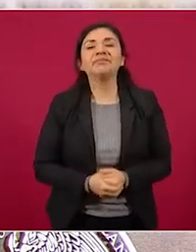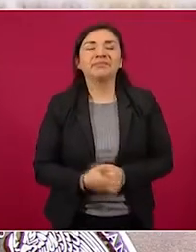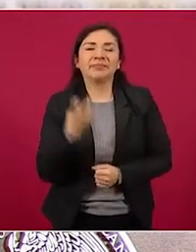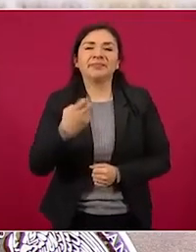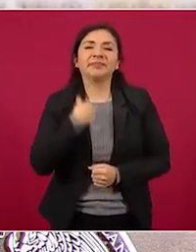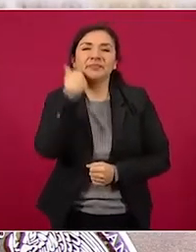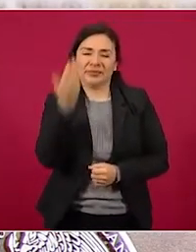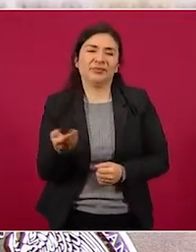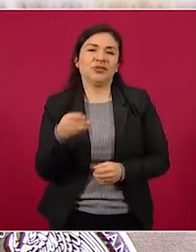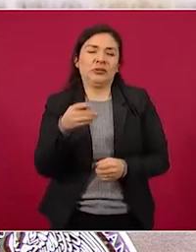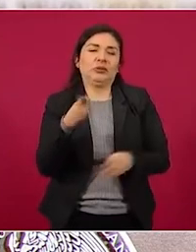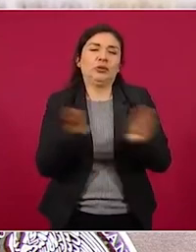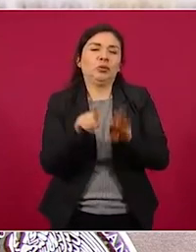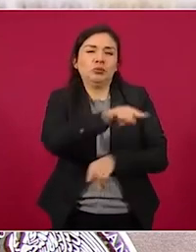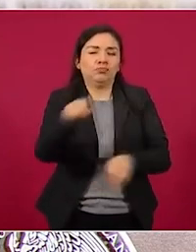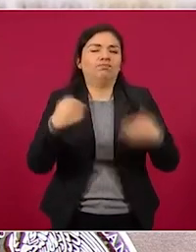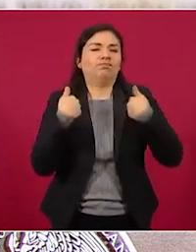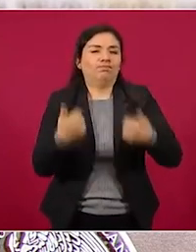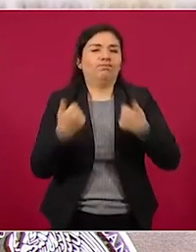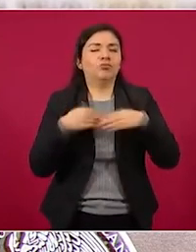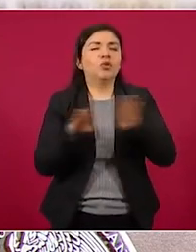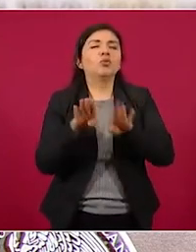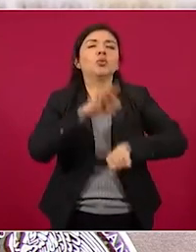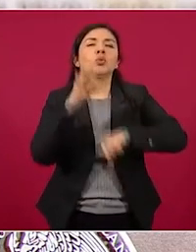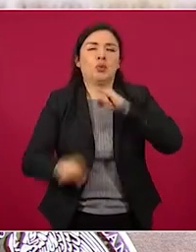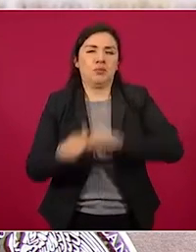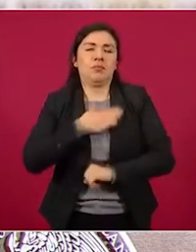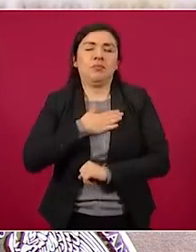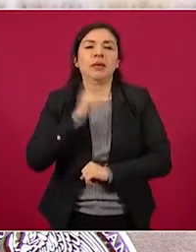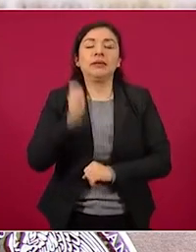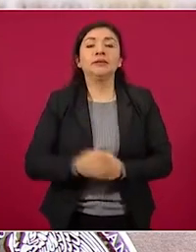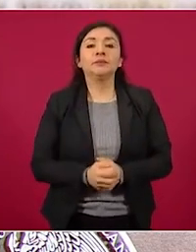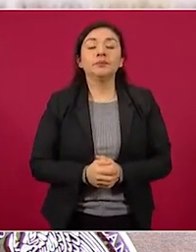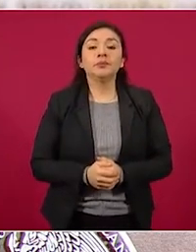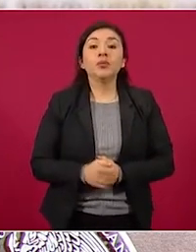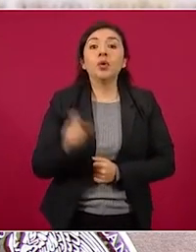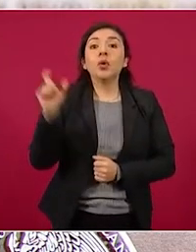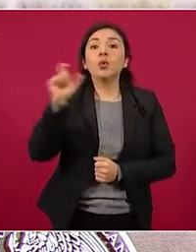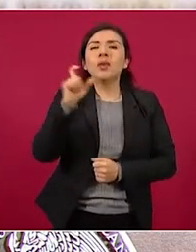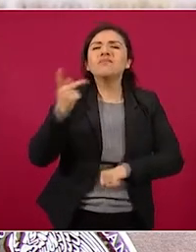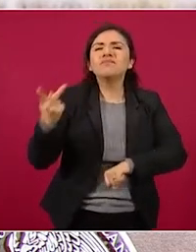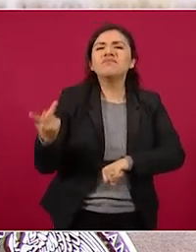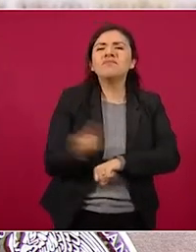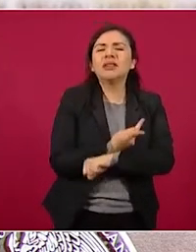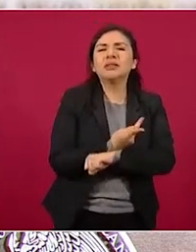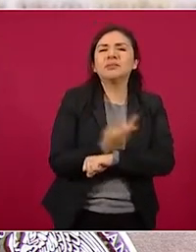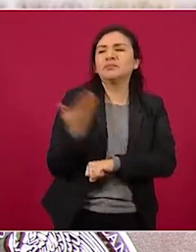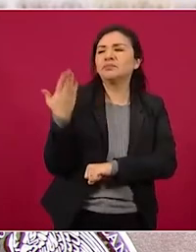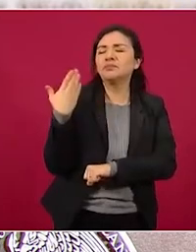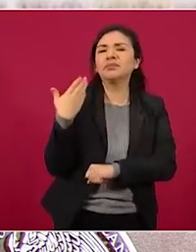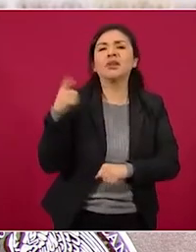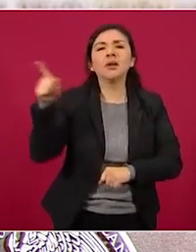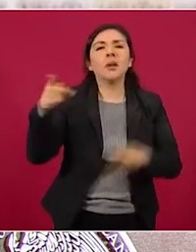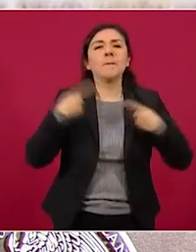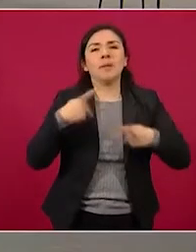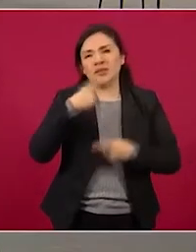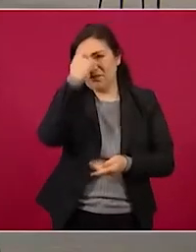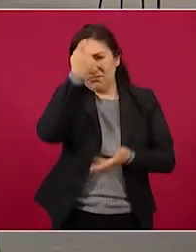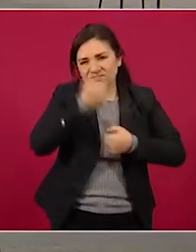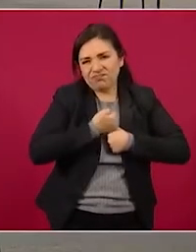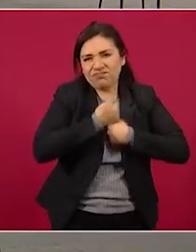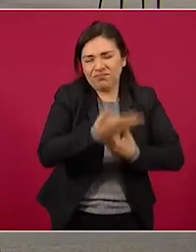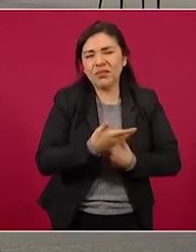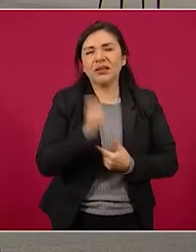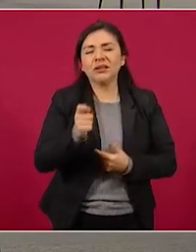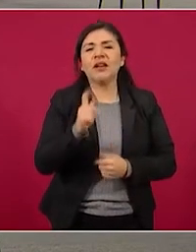compartirles esta reflexión para finalizar sobre el momento que vivimos del escritor Fabricio